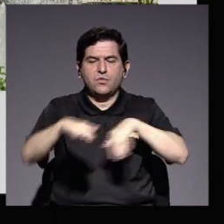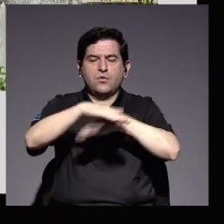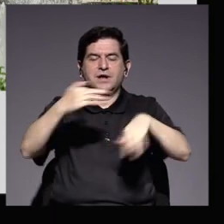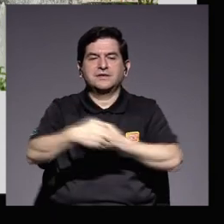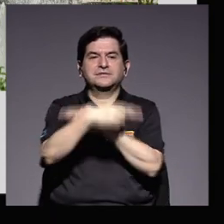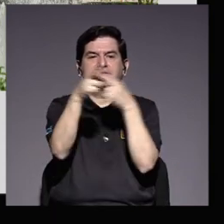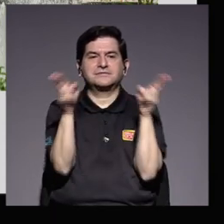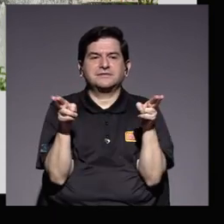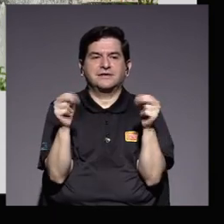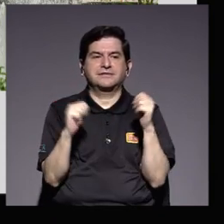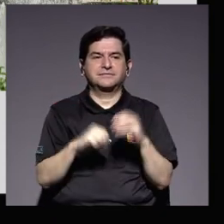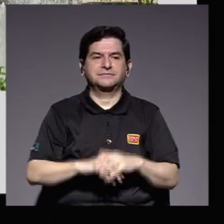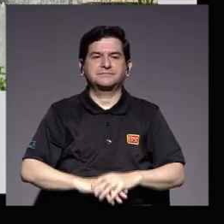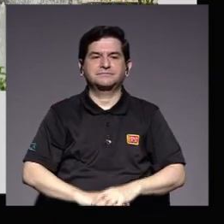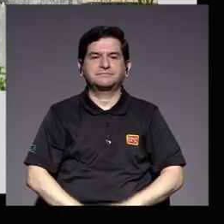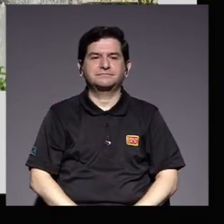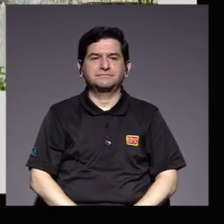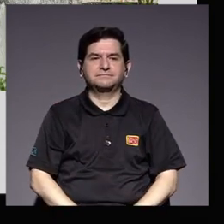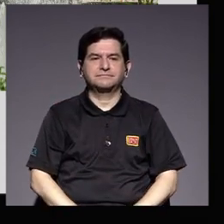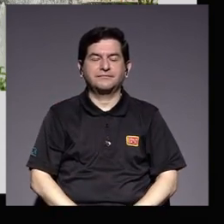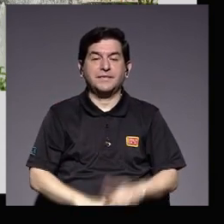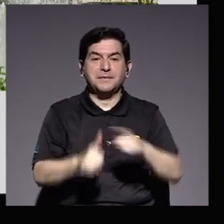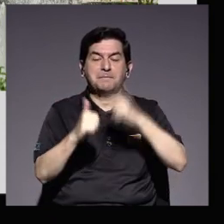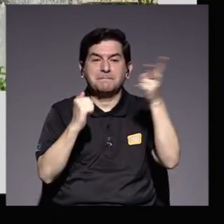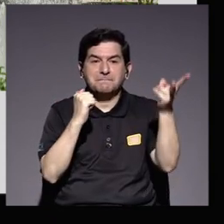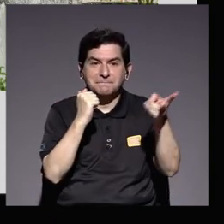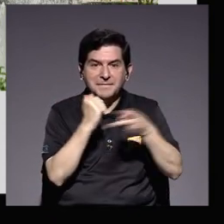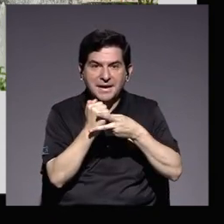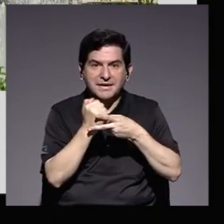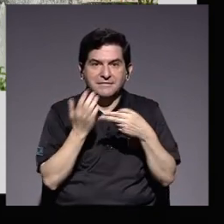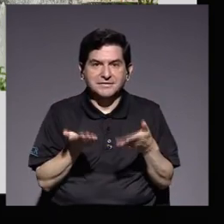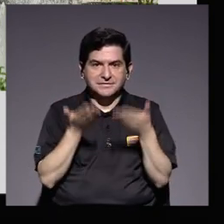regional. Dado por primera vez